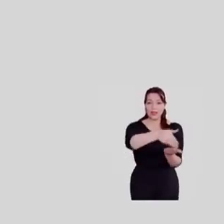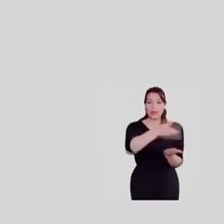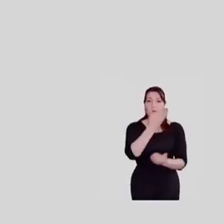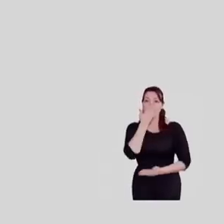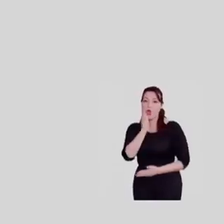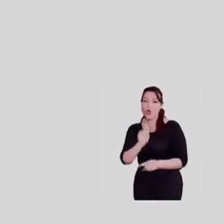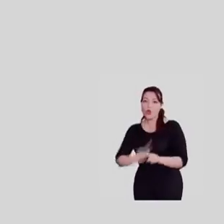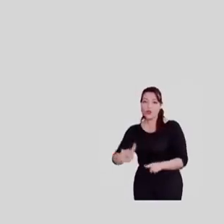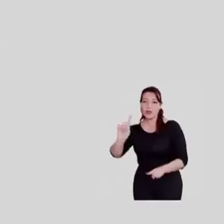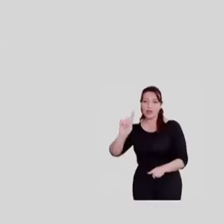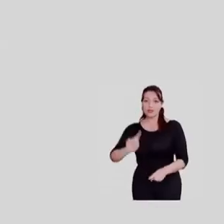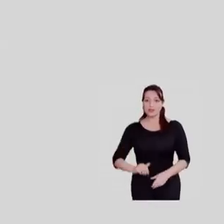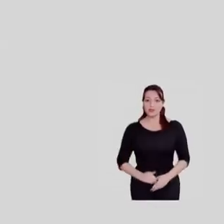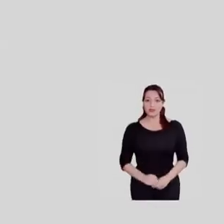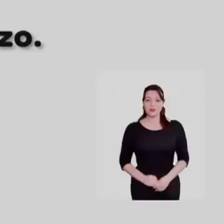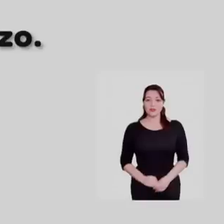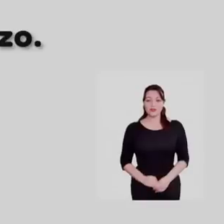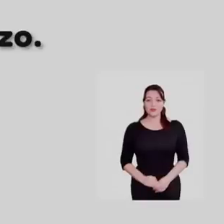Rechaza por una mejor.